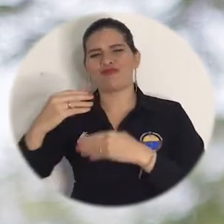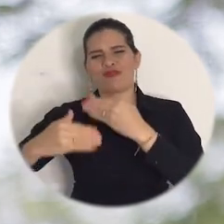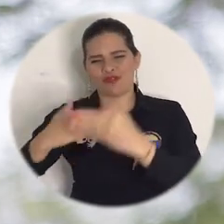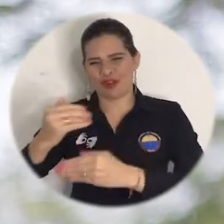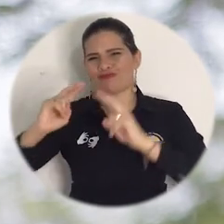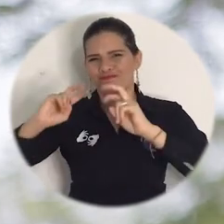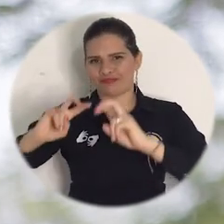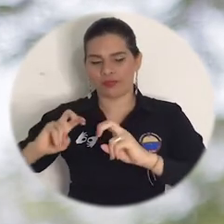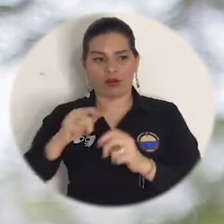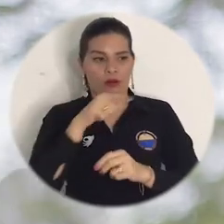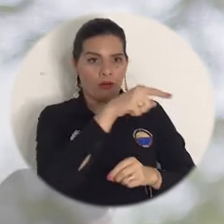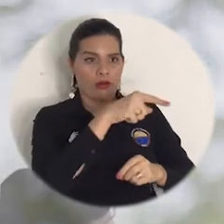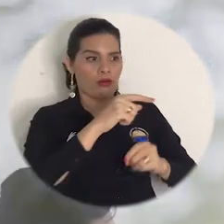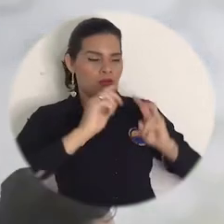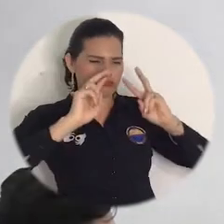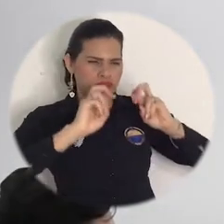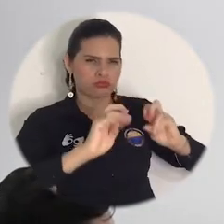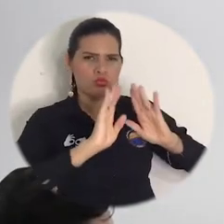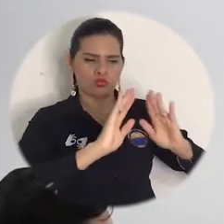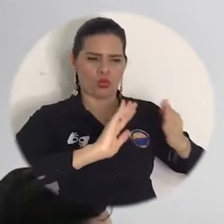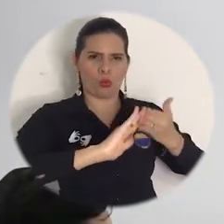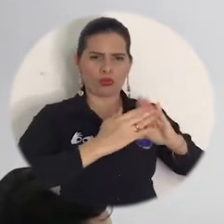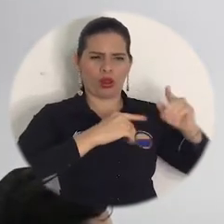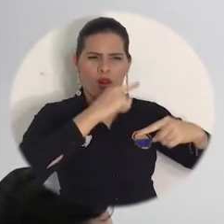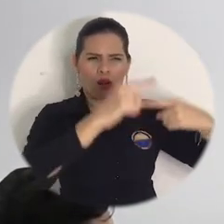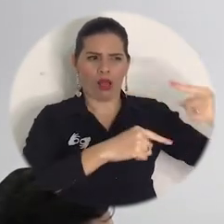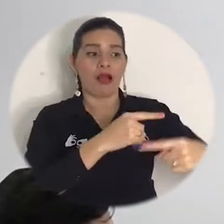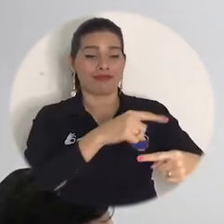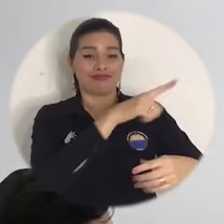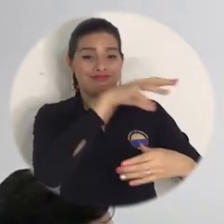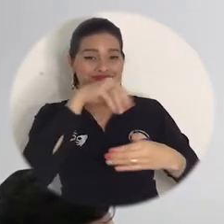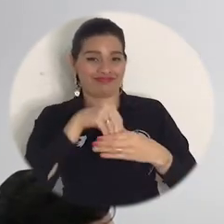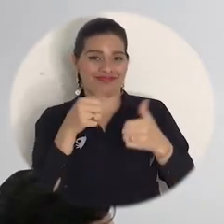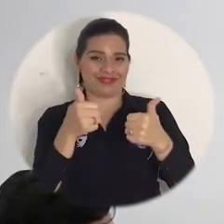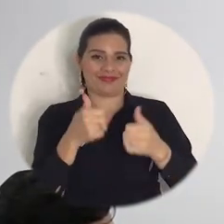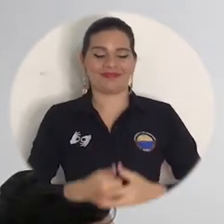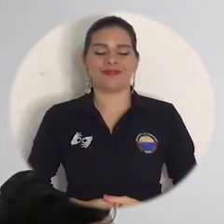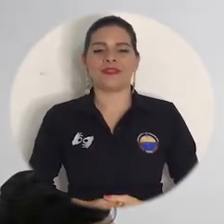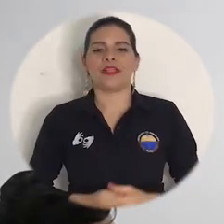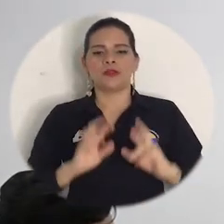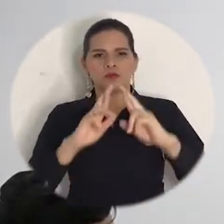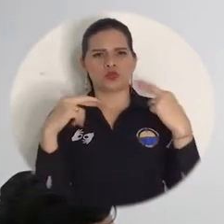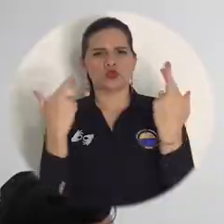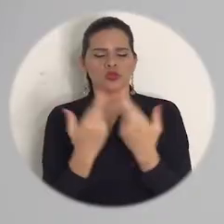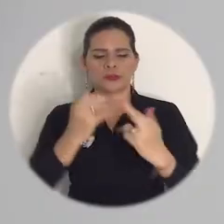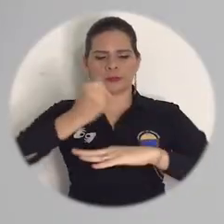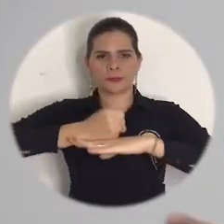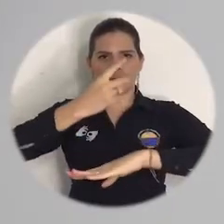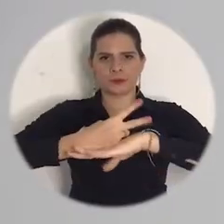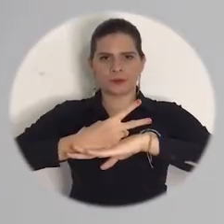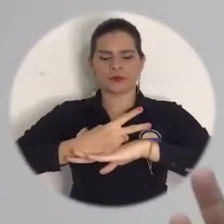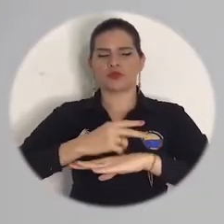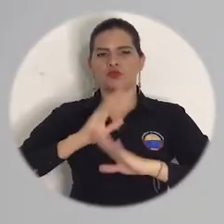procesos de unión de saberes. En reunión con el doctor Jorge Elías Caro, vicerector de investigación, se